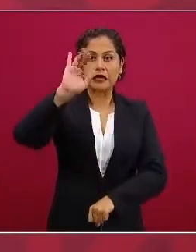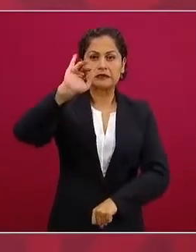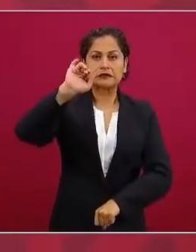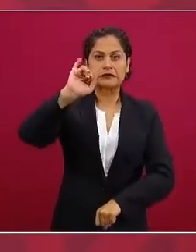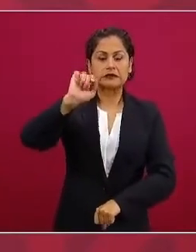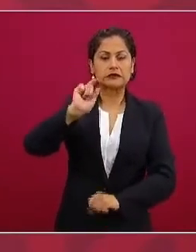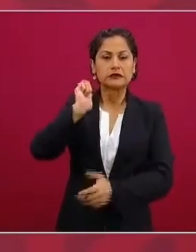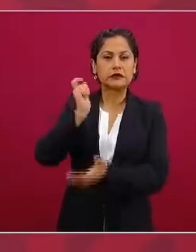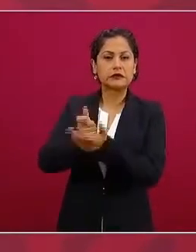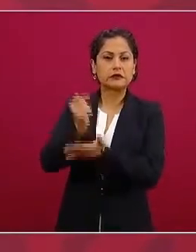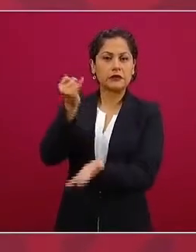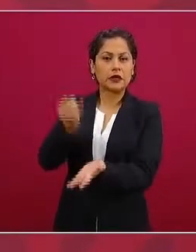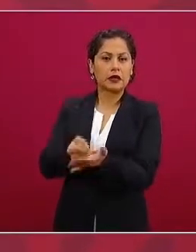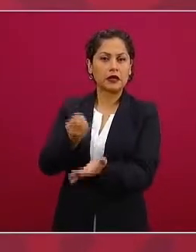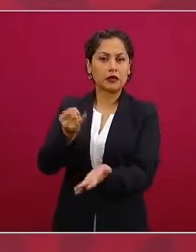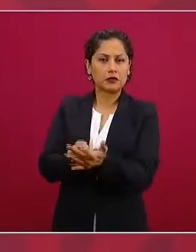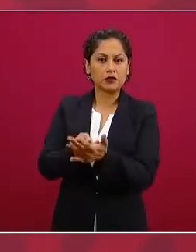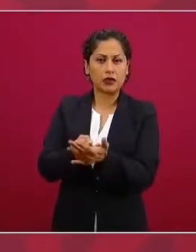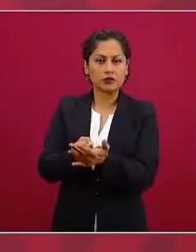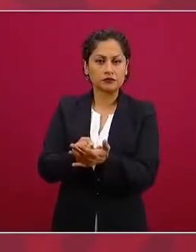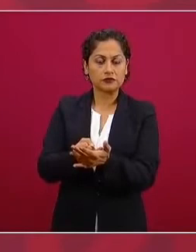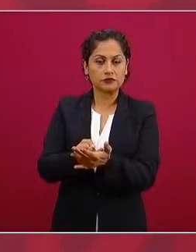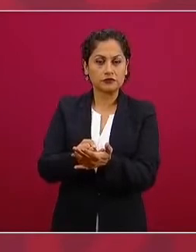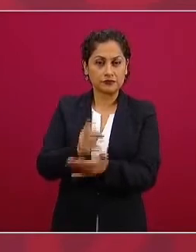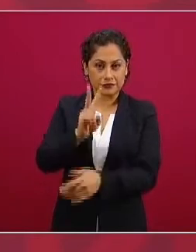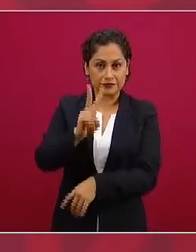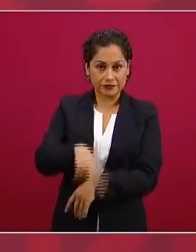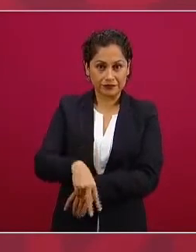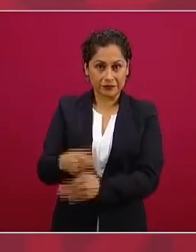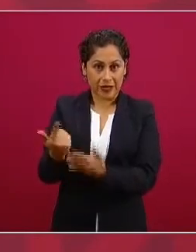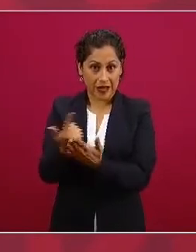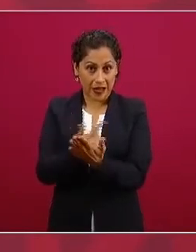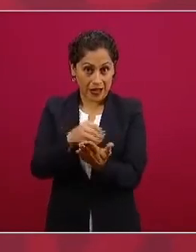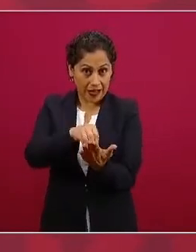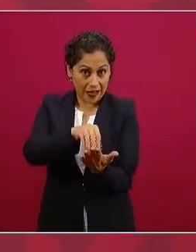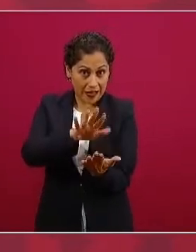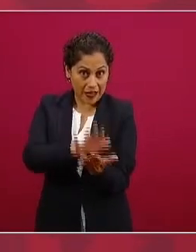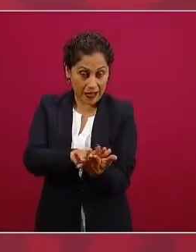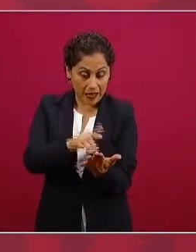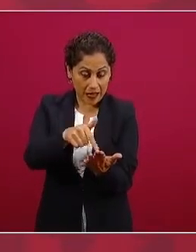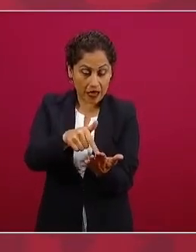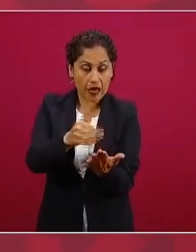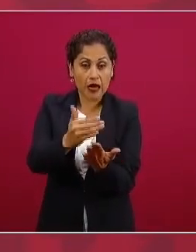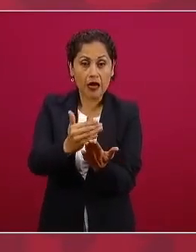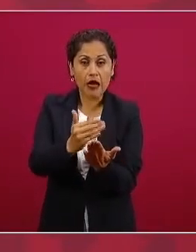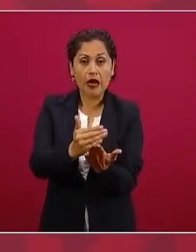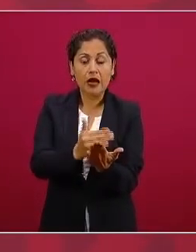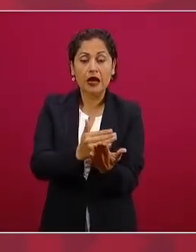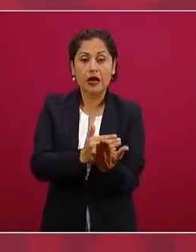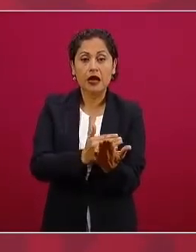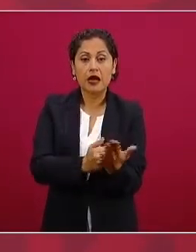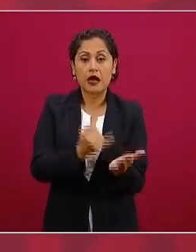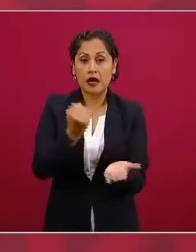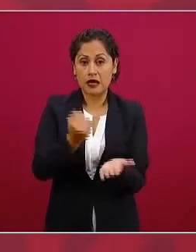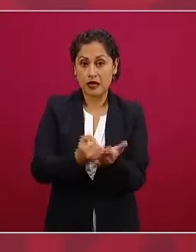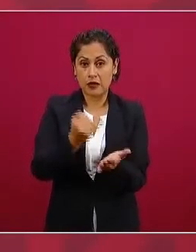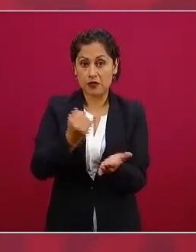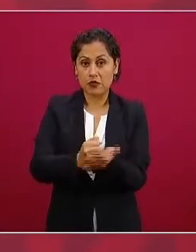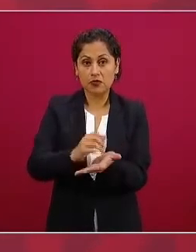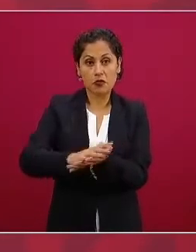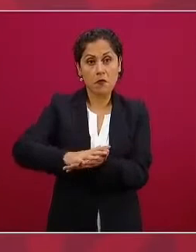creció el número de registros casi en 30%